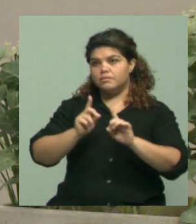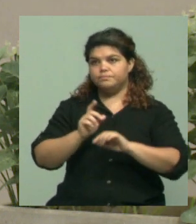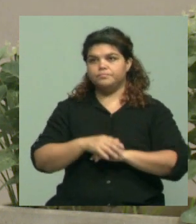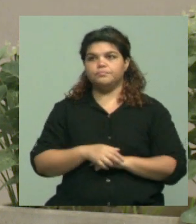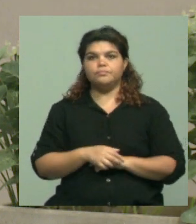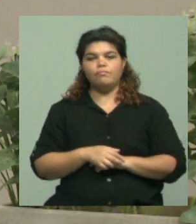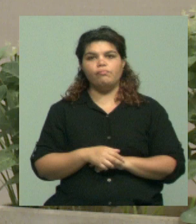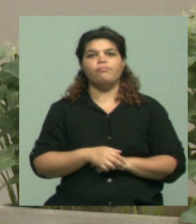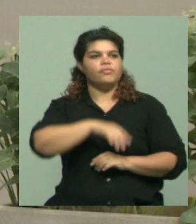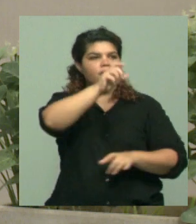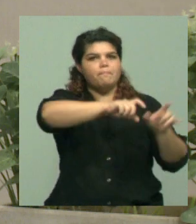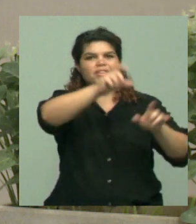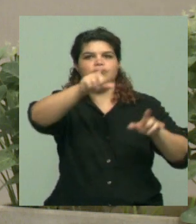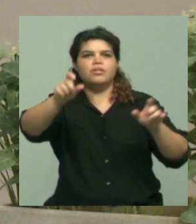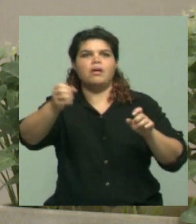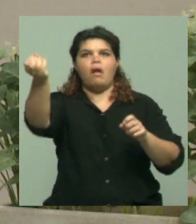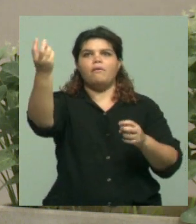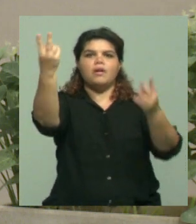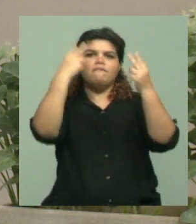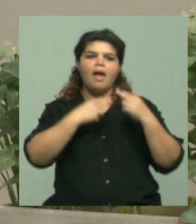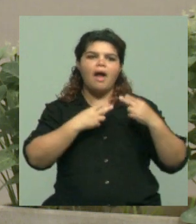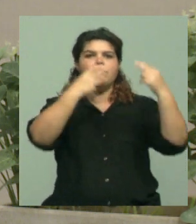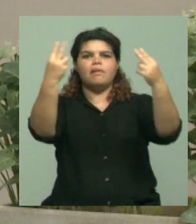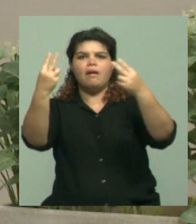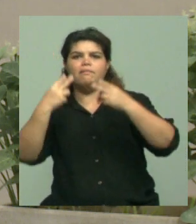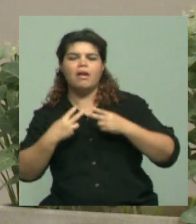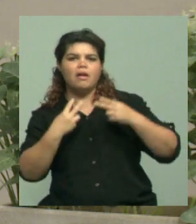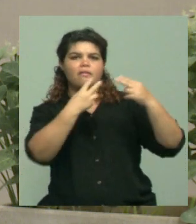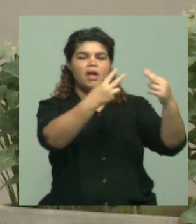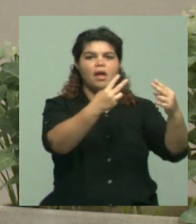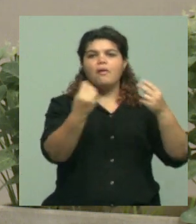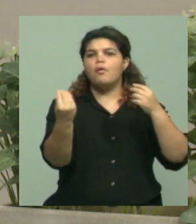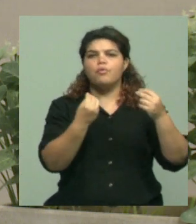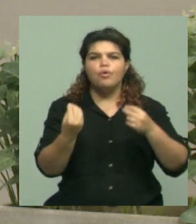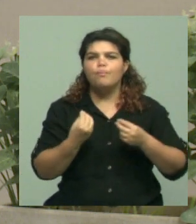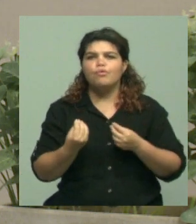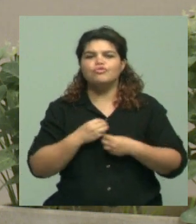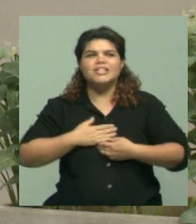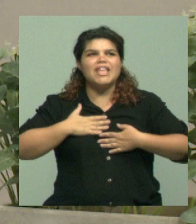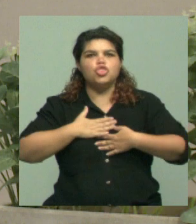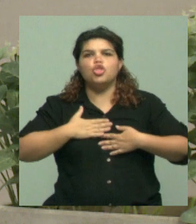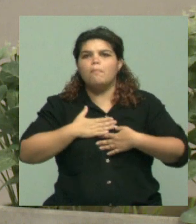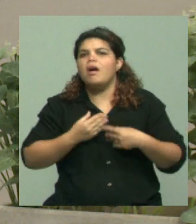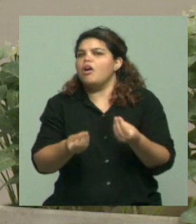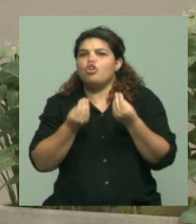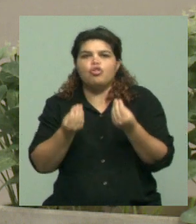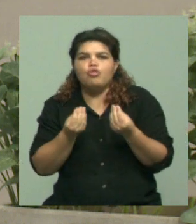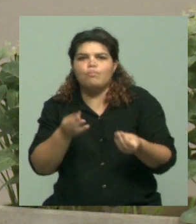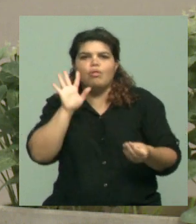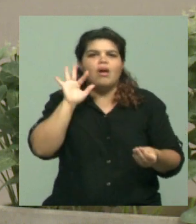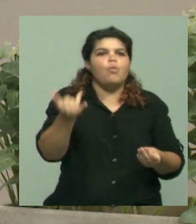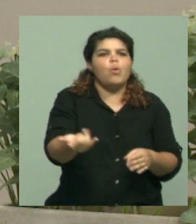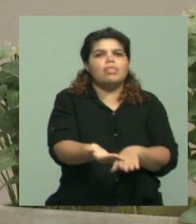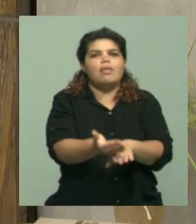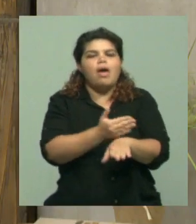traslado de las personas, ¿no? Cómo se hacen casos, digo, si hay un síntoma de alguien que vino, cómo hacen para saber, detectarlo, cómo